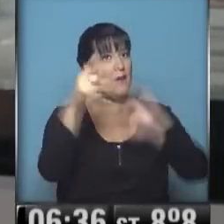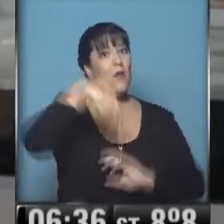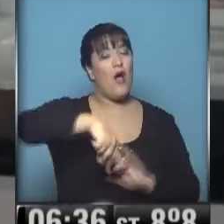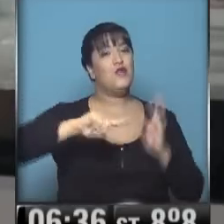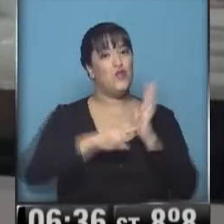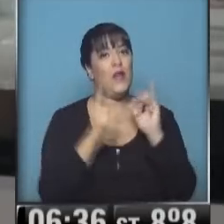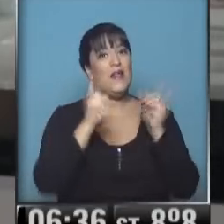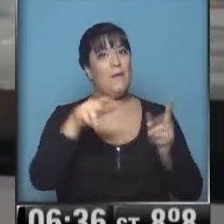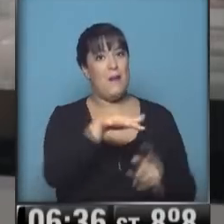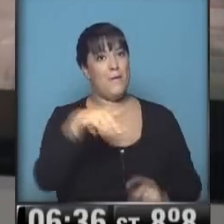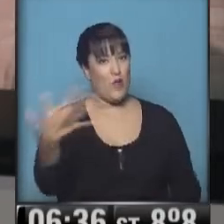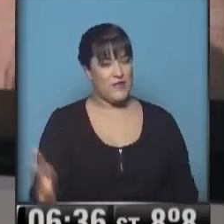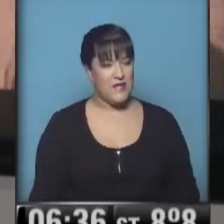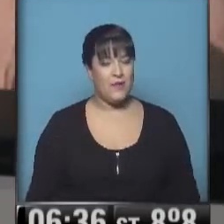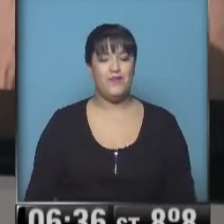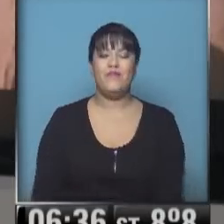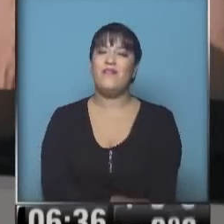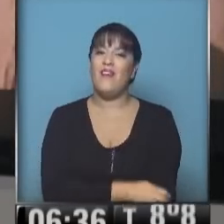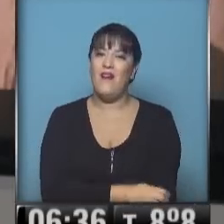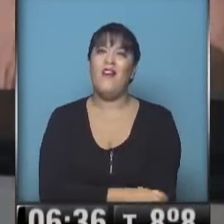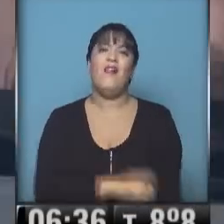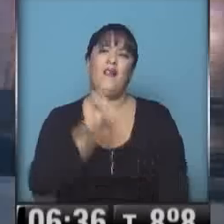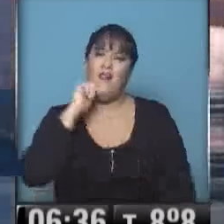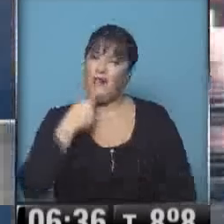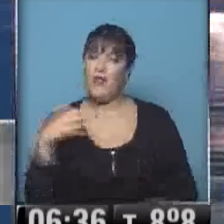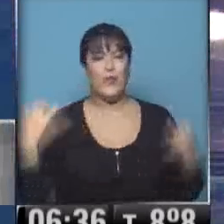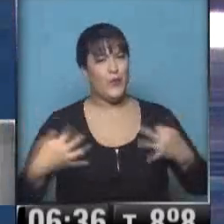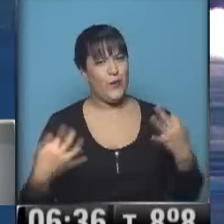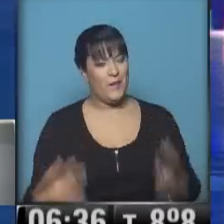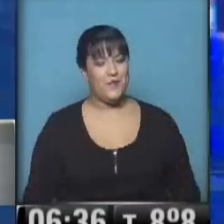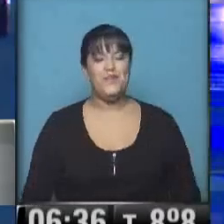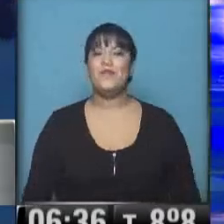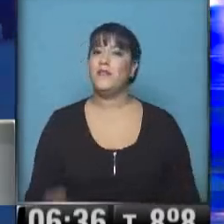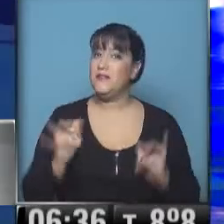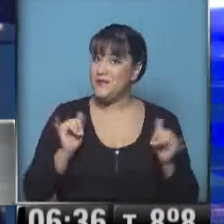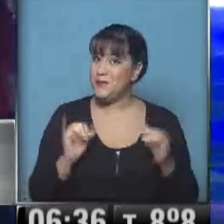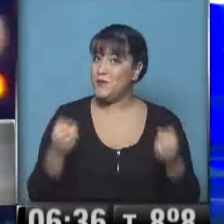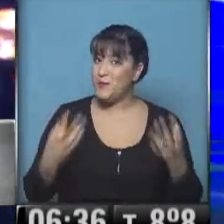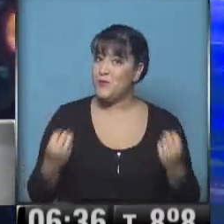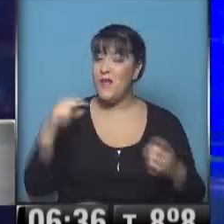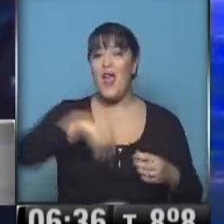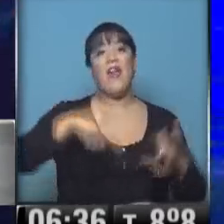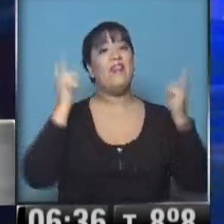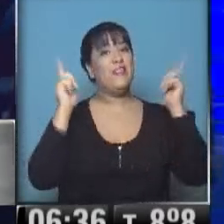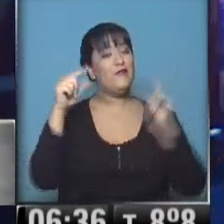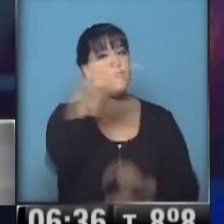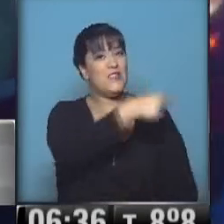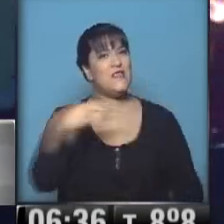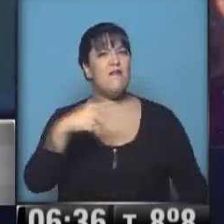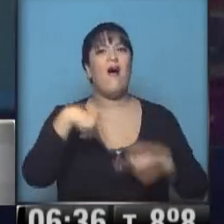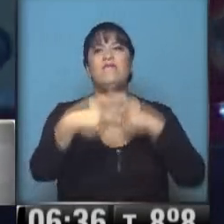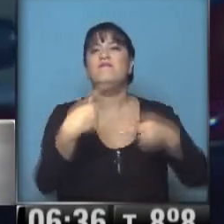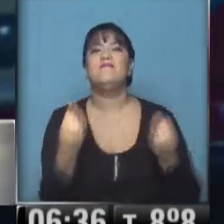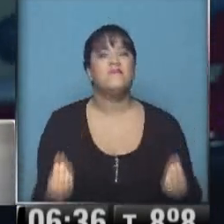como en el conurbano, Cari. Ay, qué lindo. Bueno, está muy bien entonces, ¿no? Y sí, está muy bien. Vamos a disfrutar de la semana. ¿Con qué seguimos?